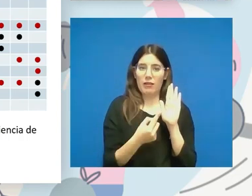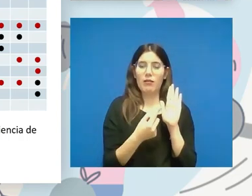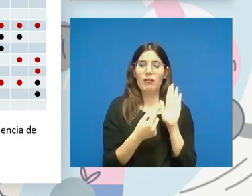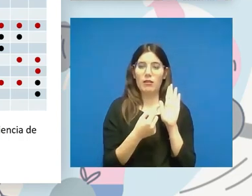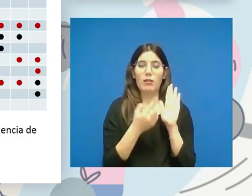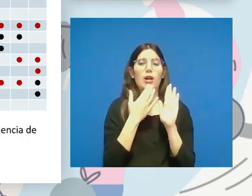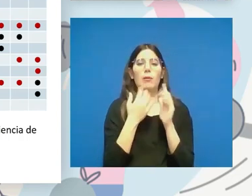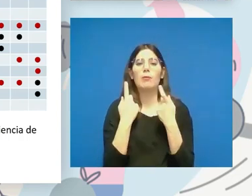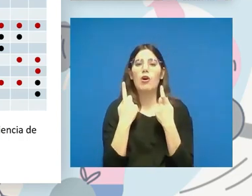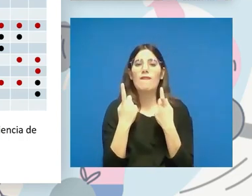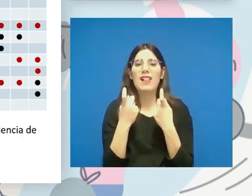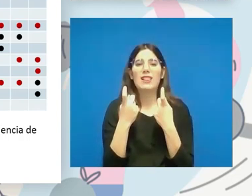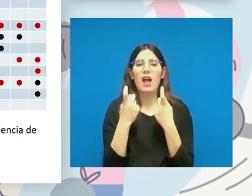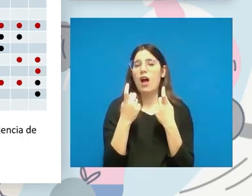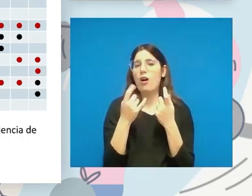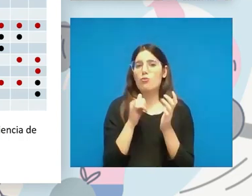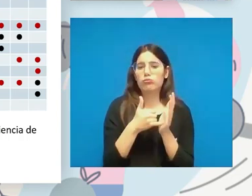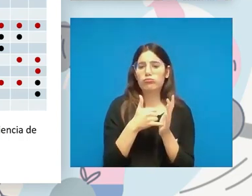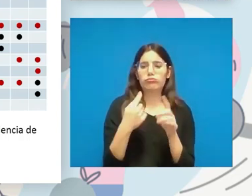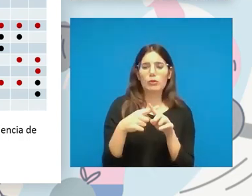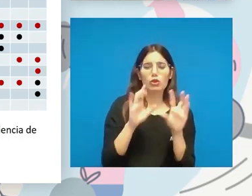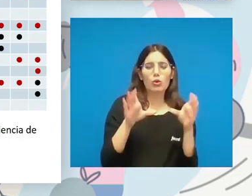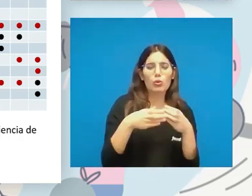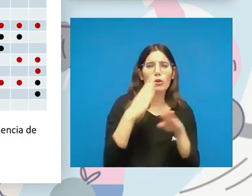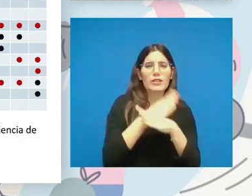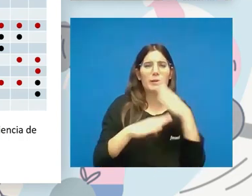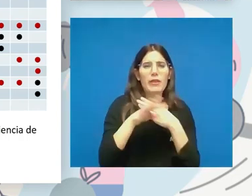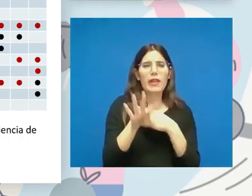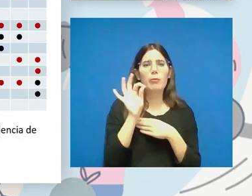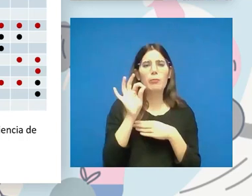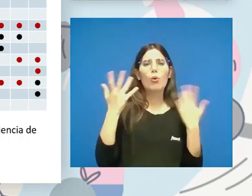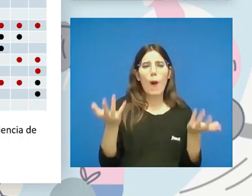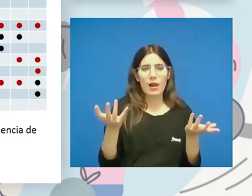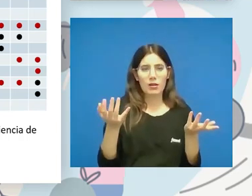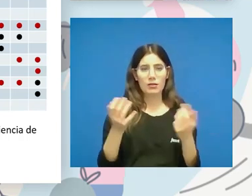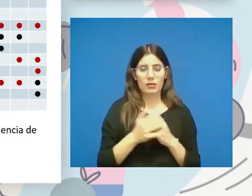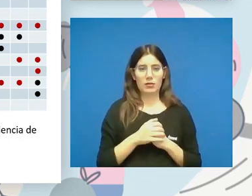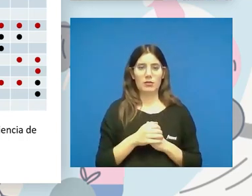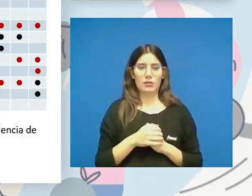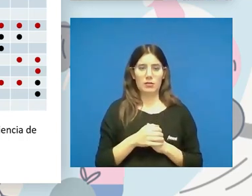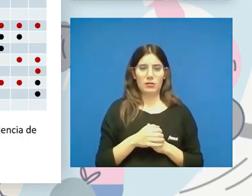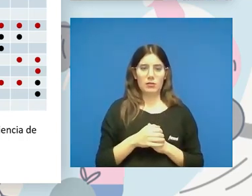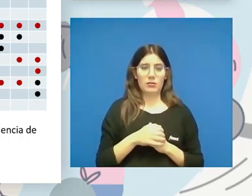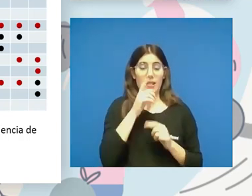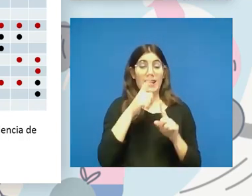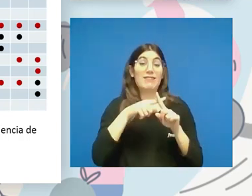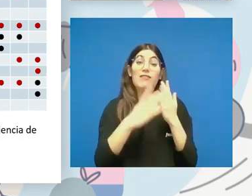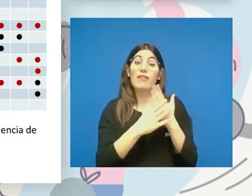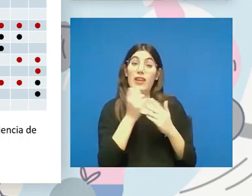qué deficiencias elegibles o qué grupos de discapacidad quieren que participen a nivel federativo.